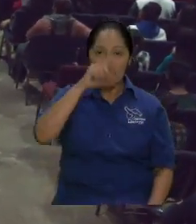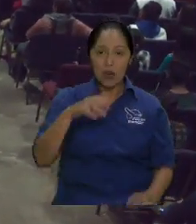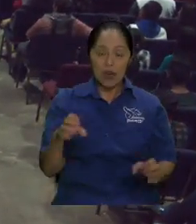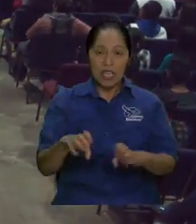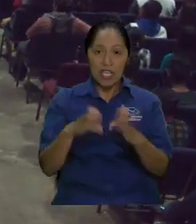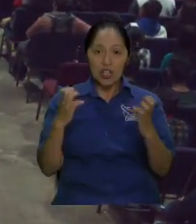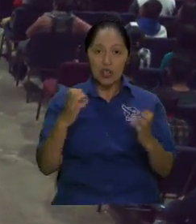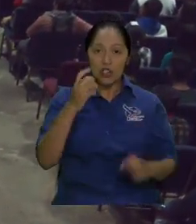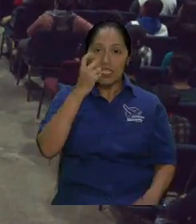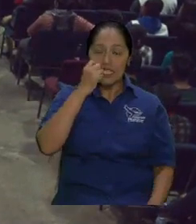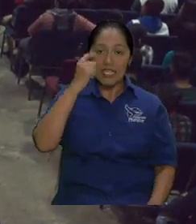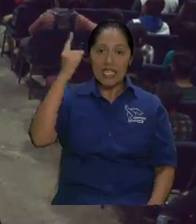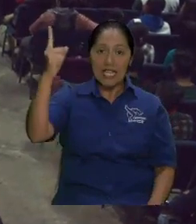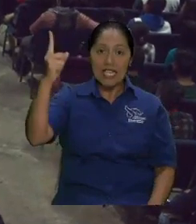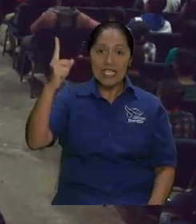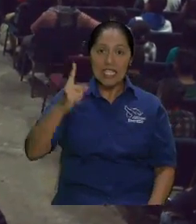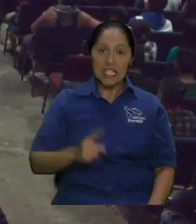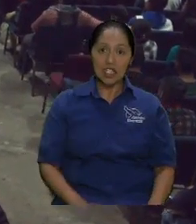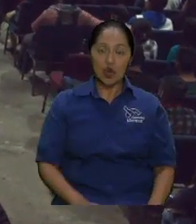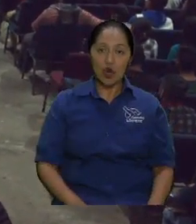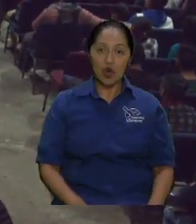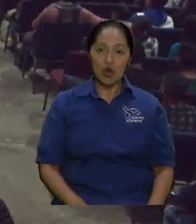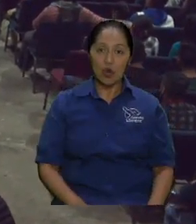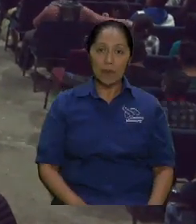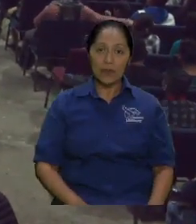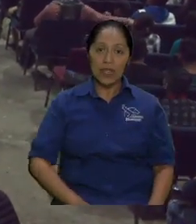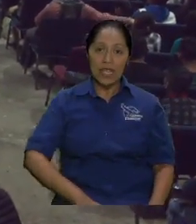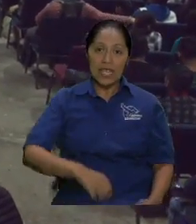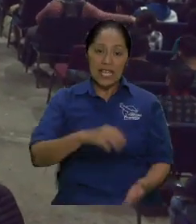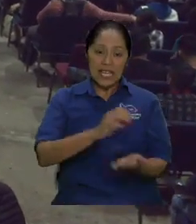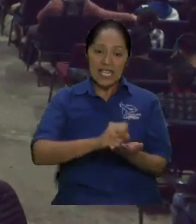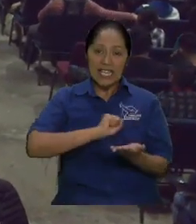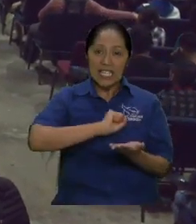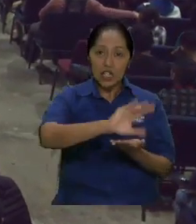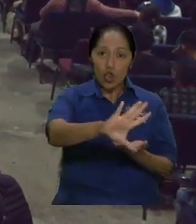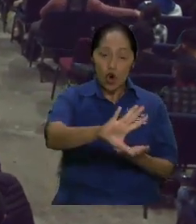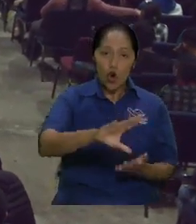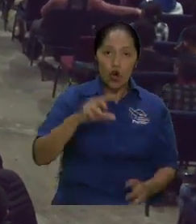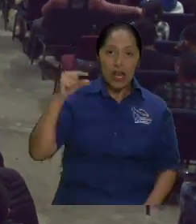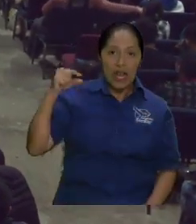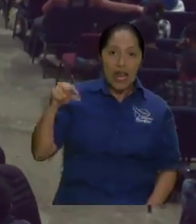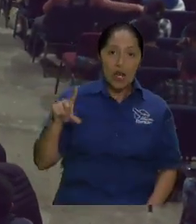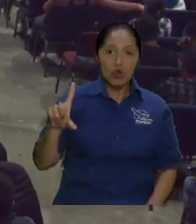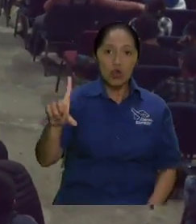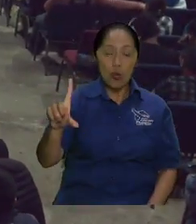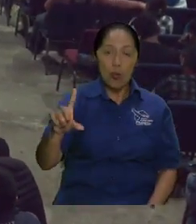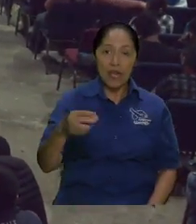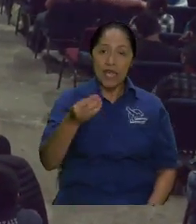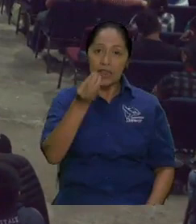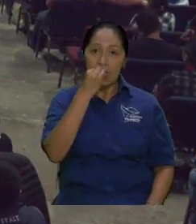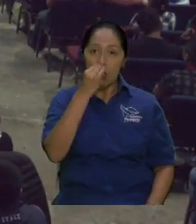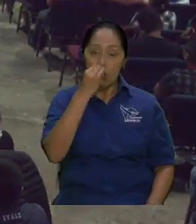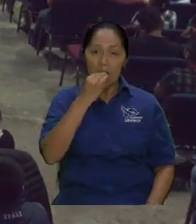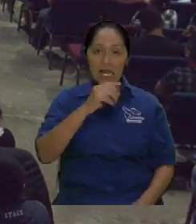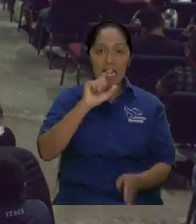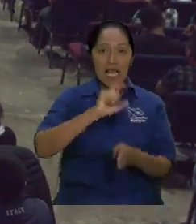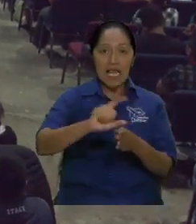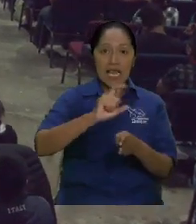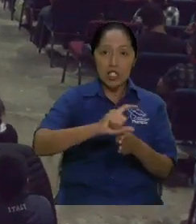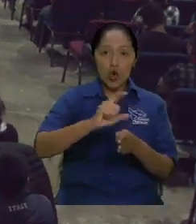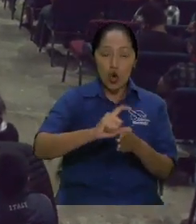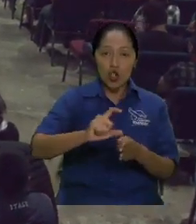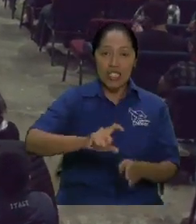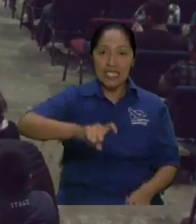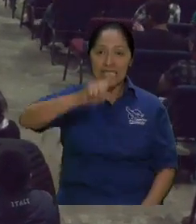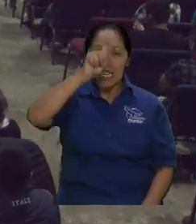cebollas, los melones y anhelaban el pescado y las ollas de carne que comían